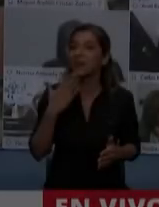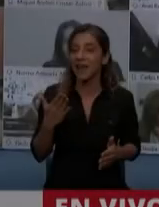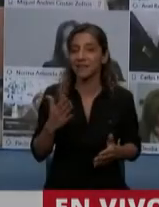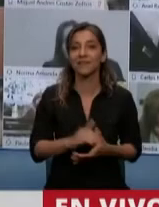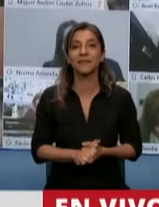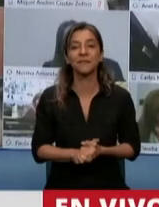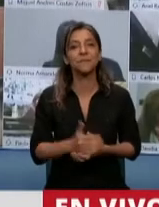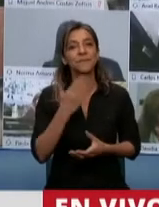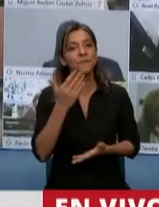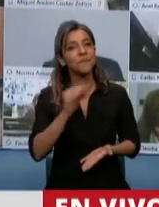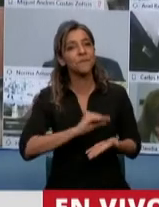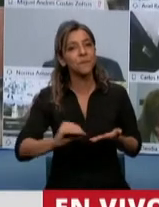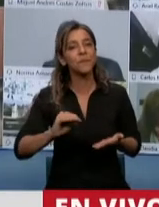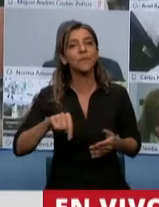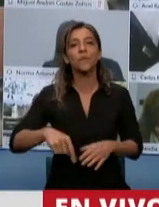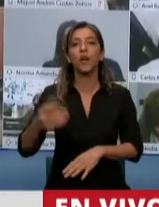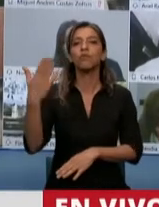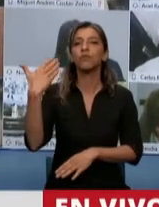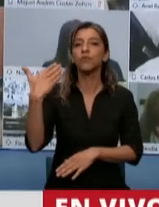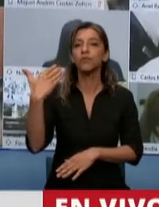La palabra es la palabra, la palabra.